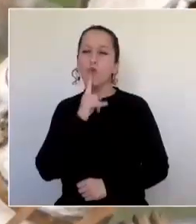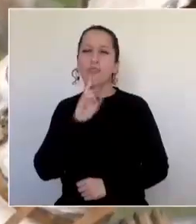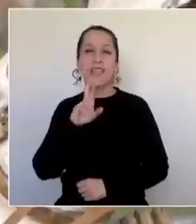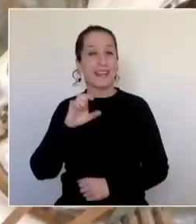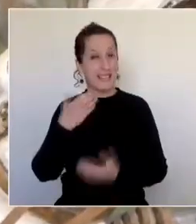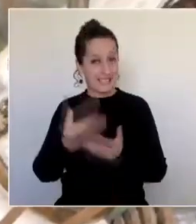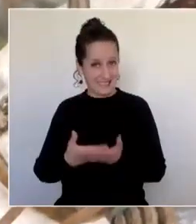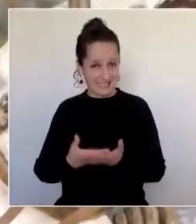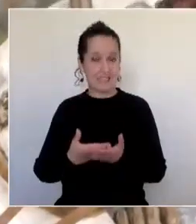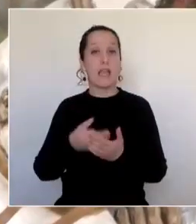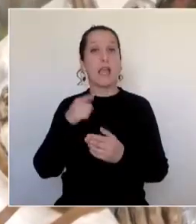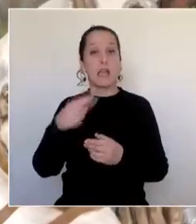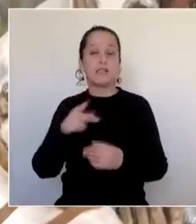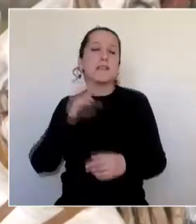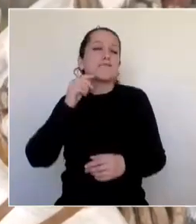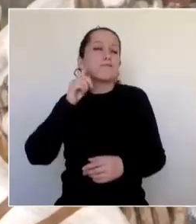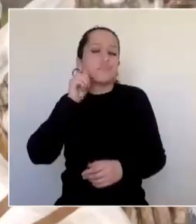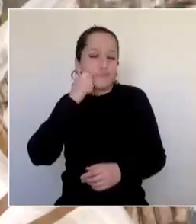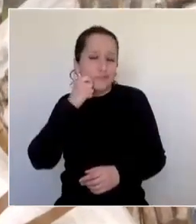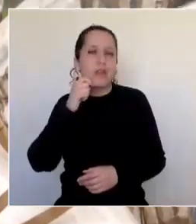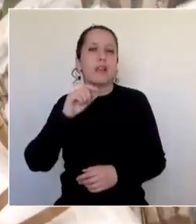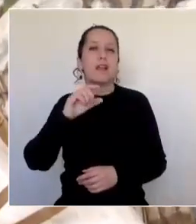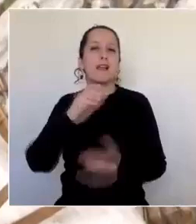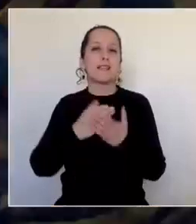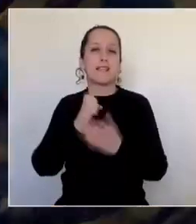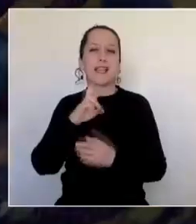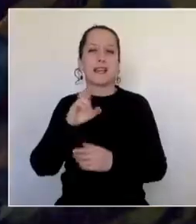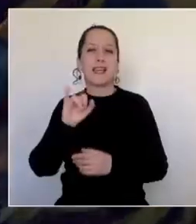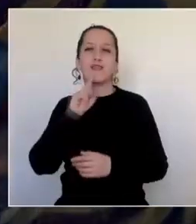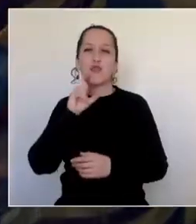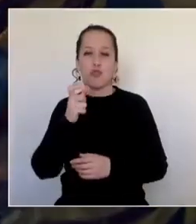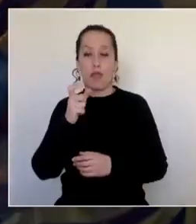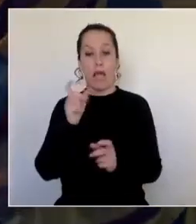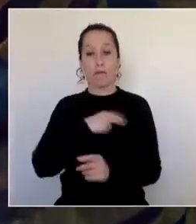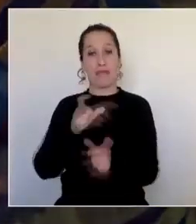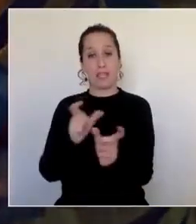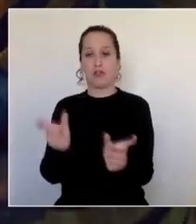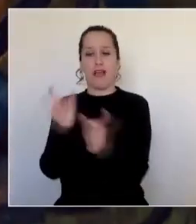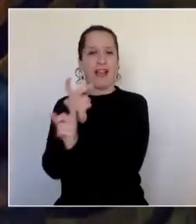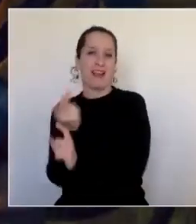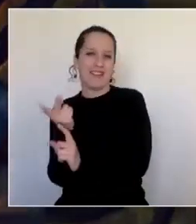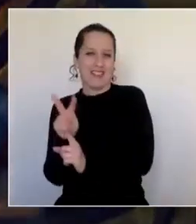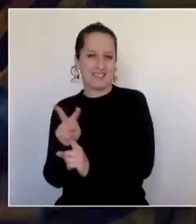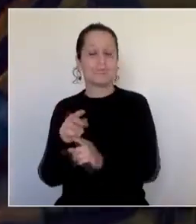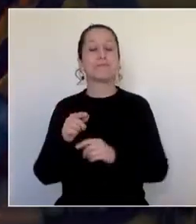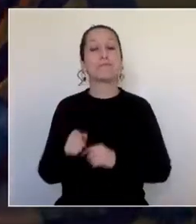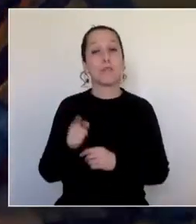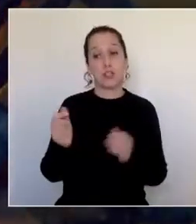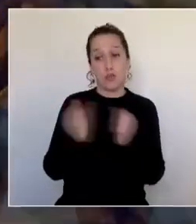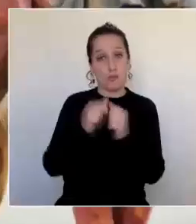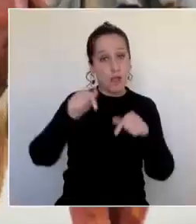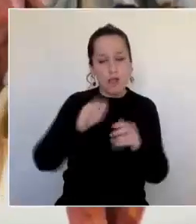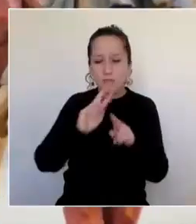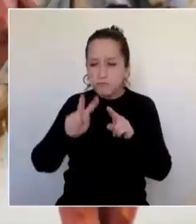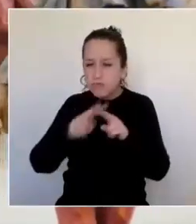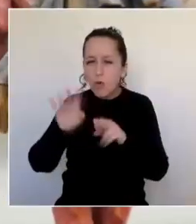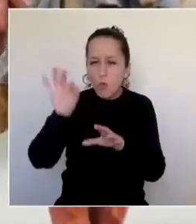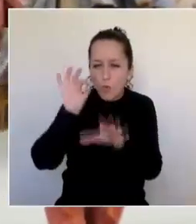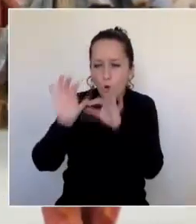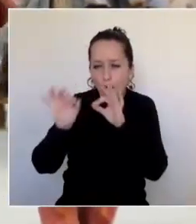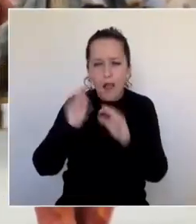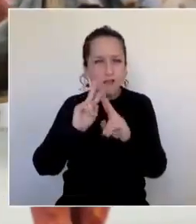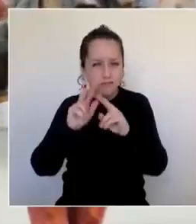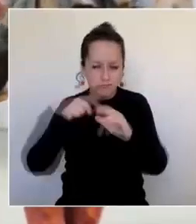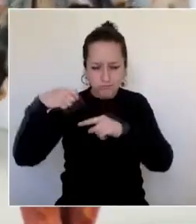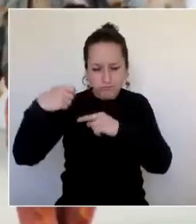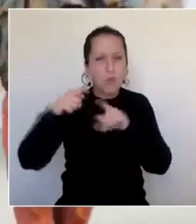Cerritú, su apellido al revés. Con él trabajó el historiador Fernando Campos Harriot para seleccionar las escenas a representar y sus